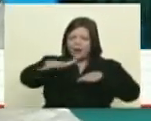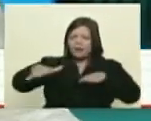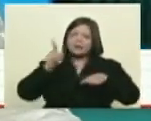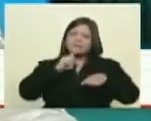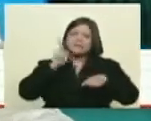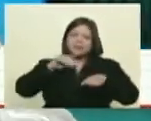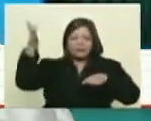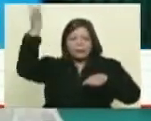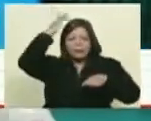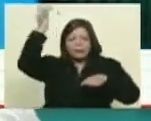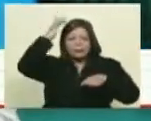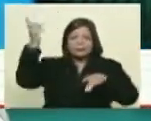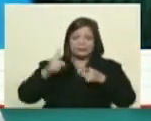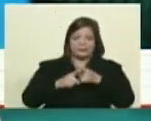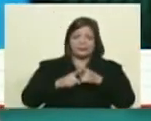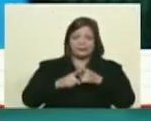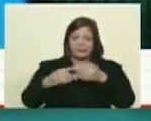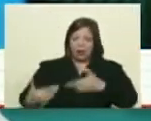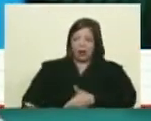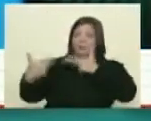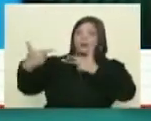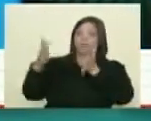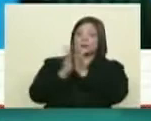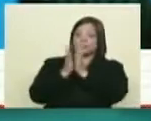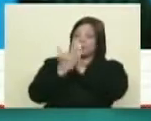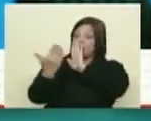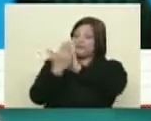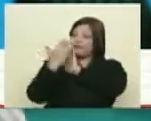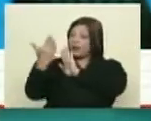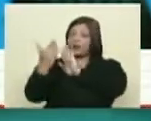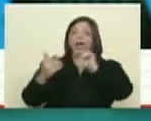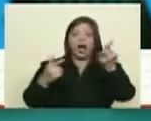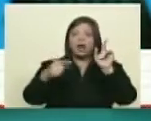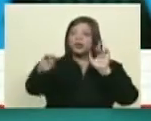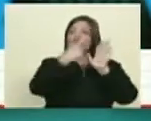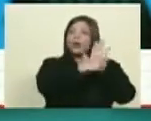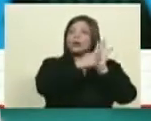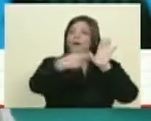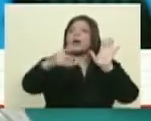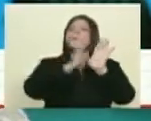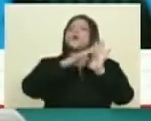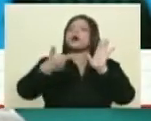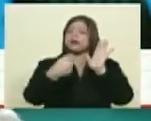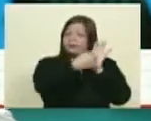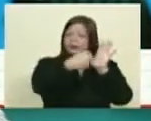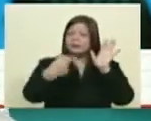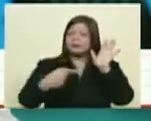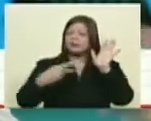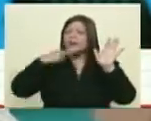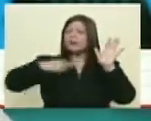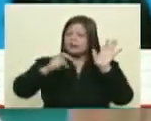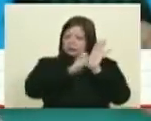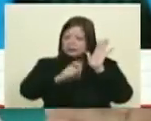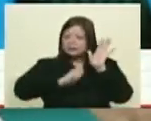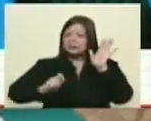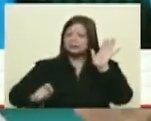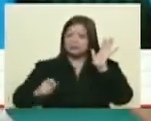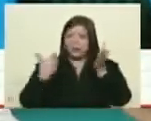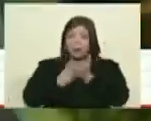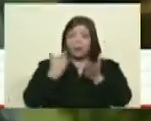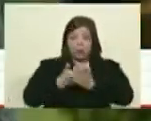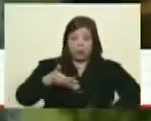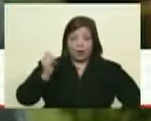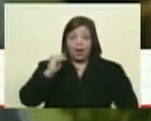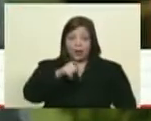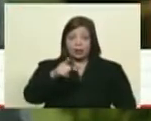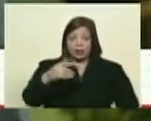vez que se confronta al autor de esa nota con su propia nota para ver cuál es la reacción ¿tú tienes pruebas de todas